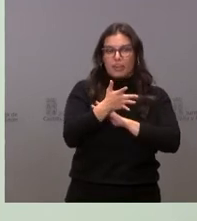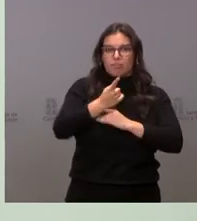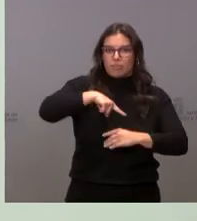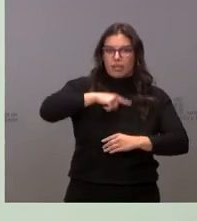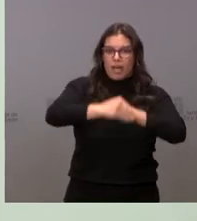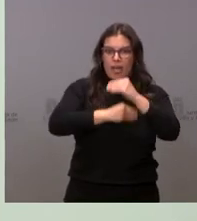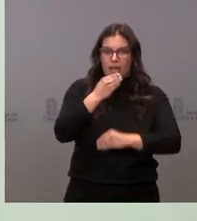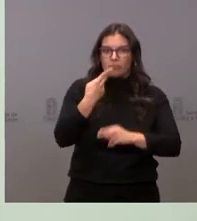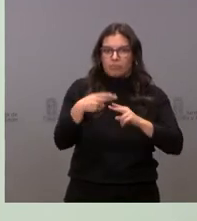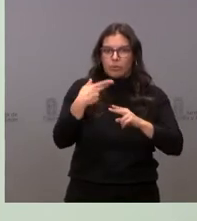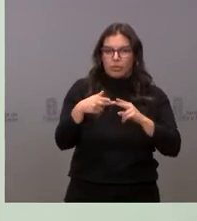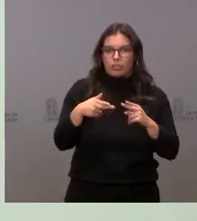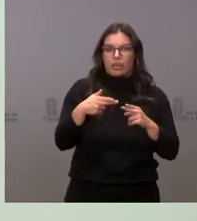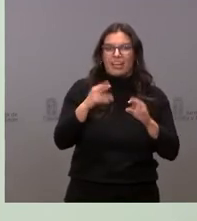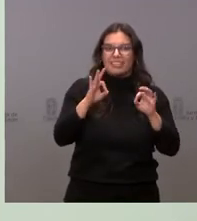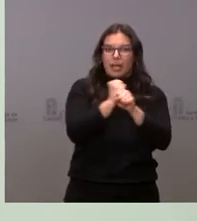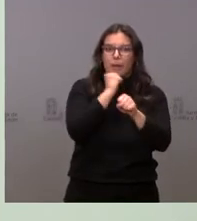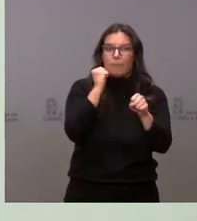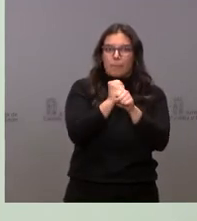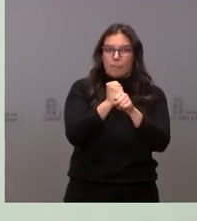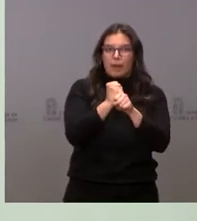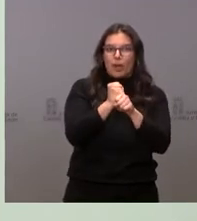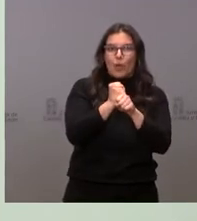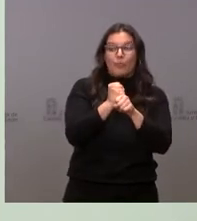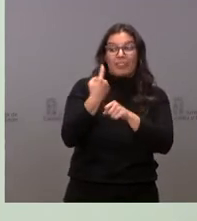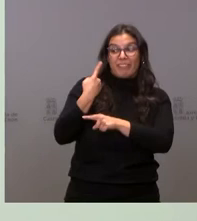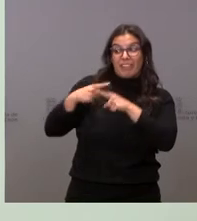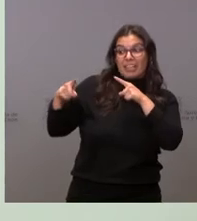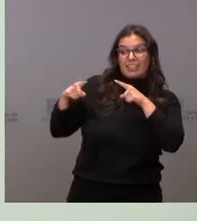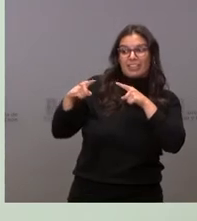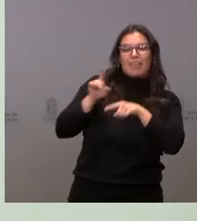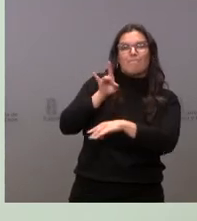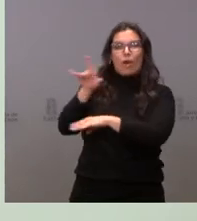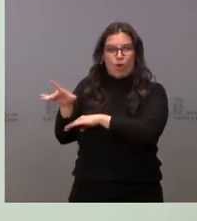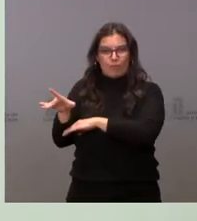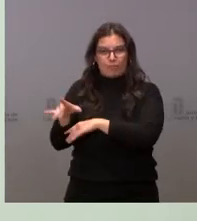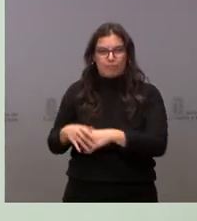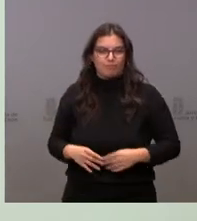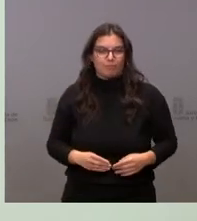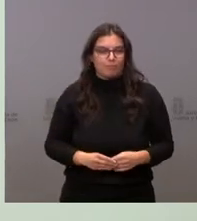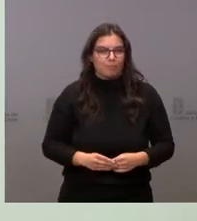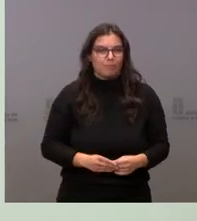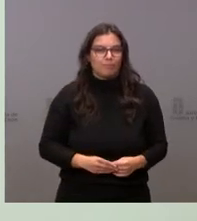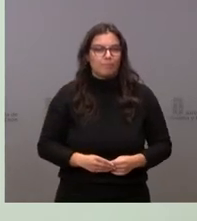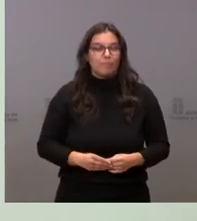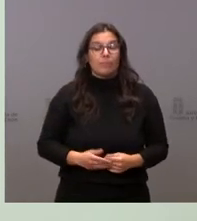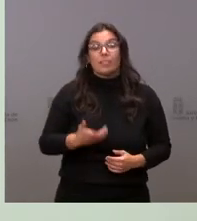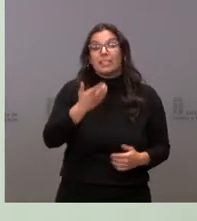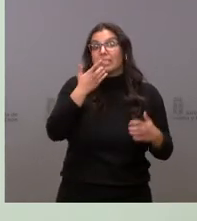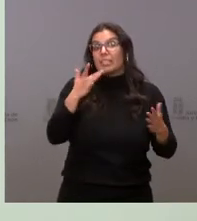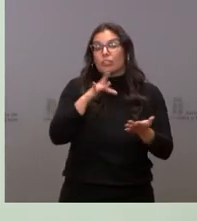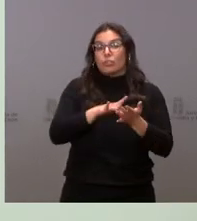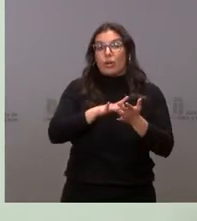haciendo las políticas de empleo de una manera distinta y mejor que en el resto de España. Fíjense, si tuviéramos la misma